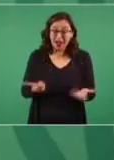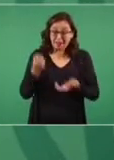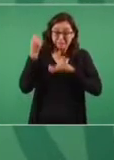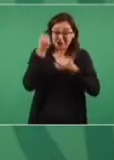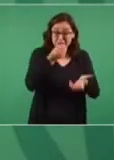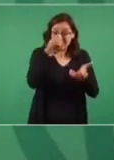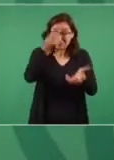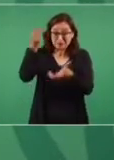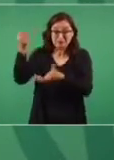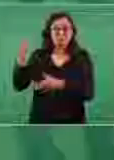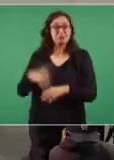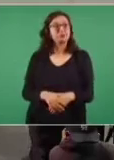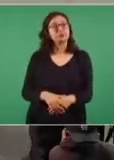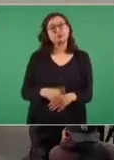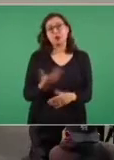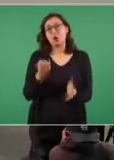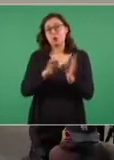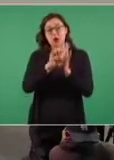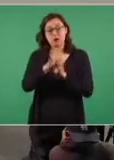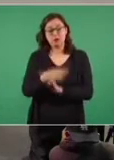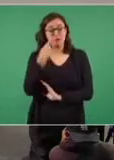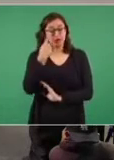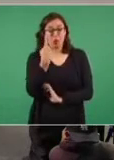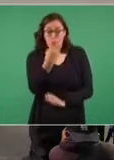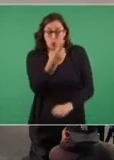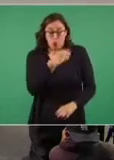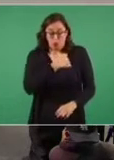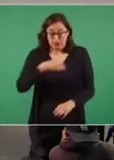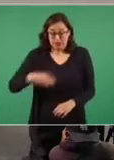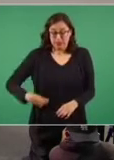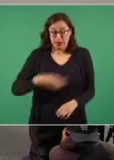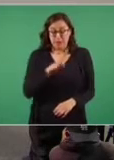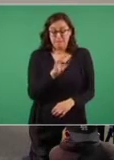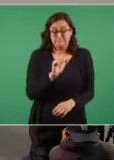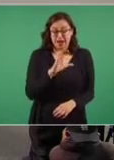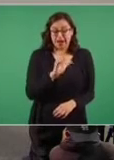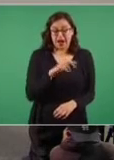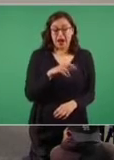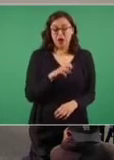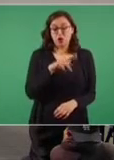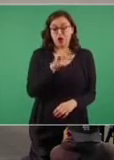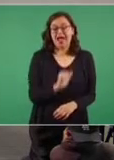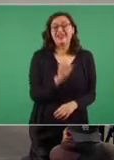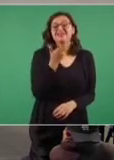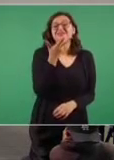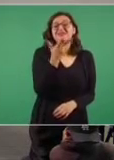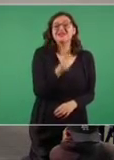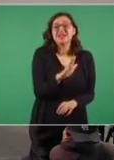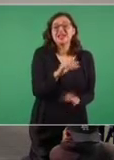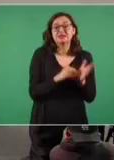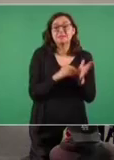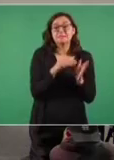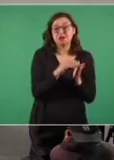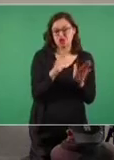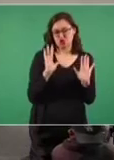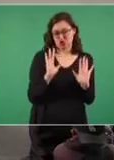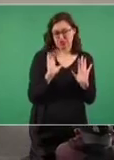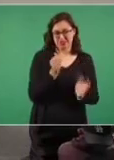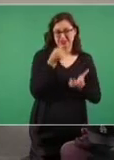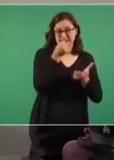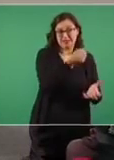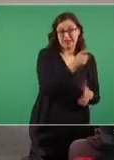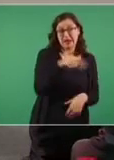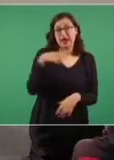Bacanora debe de tener como 10 millones. 10 millones, sí. Aquí estamos hablando de